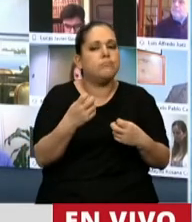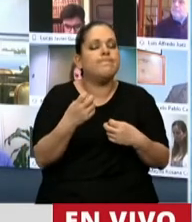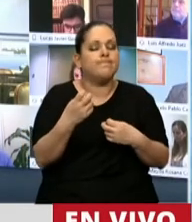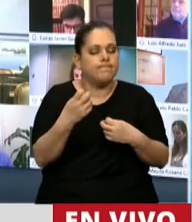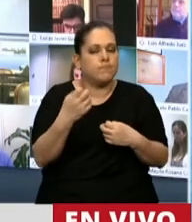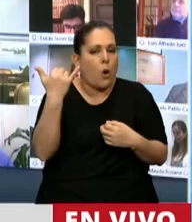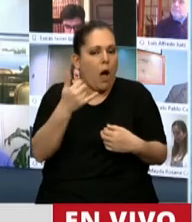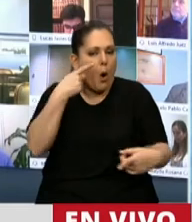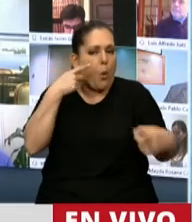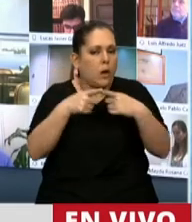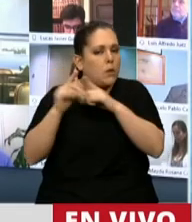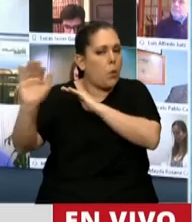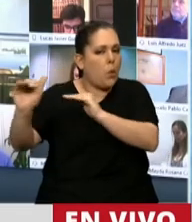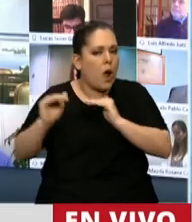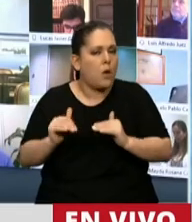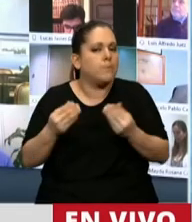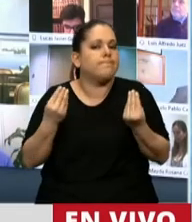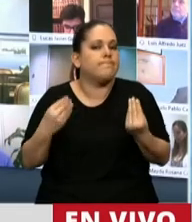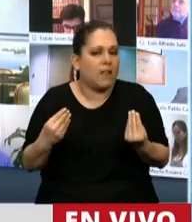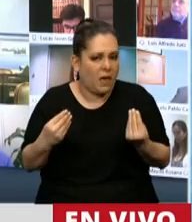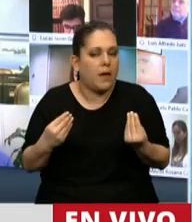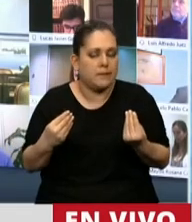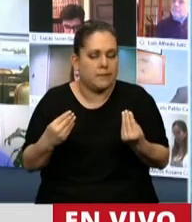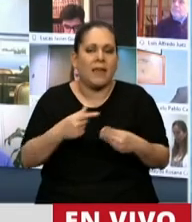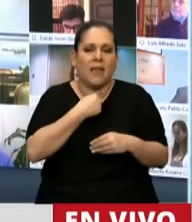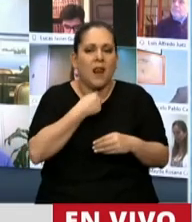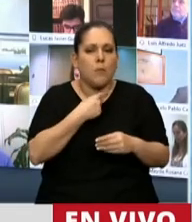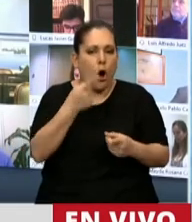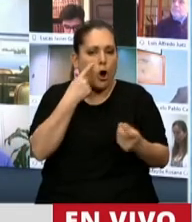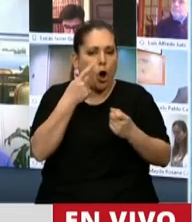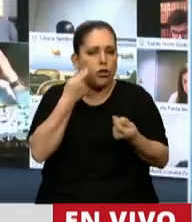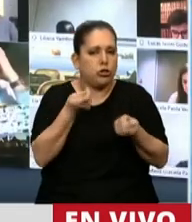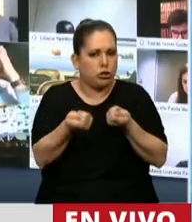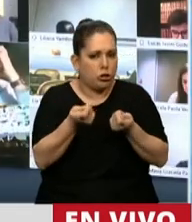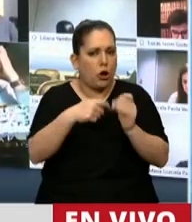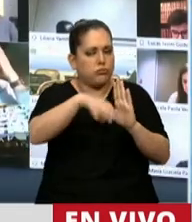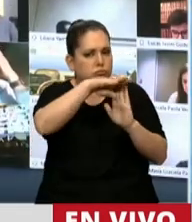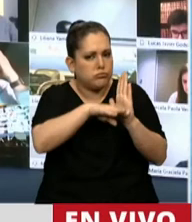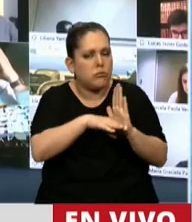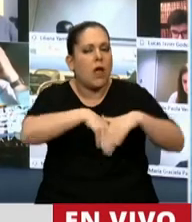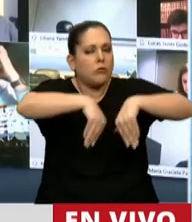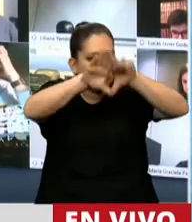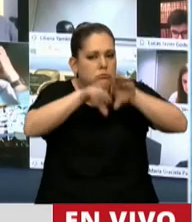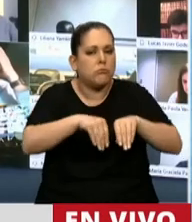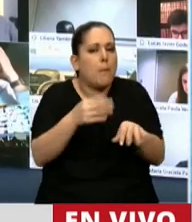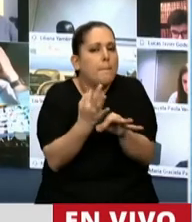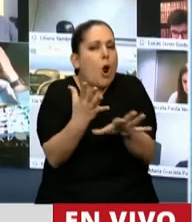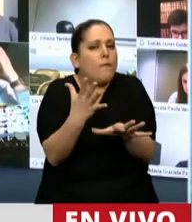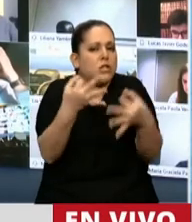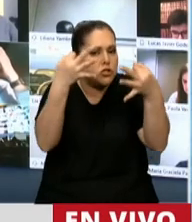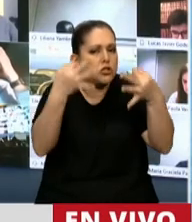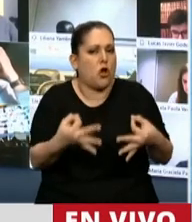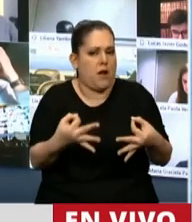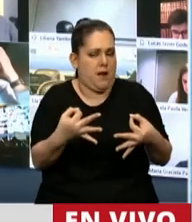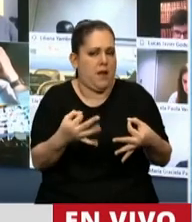en común, un punto de encuentro que es justamente la regulación autónoma integral de una profesión como es